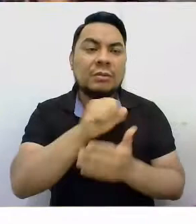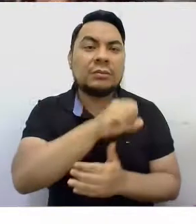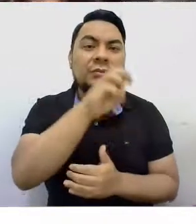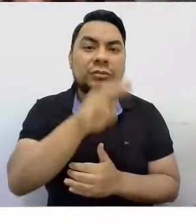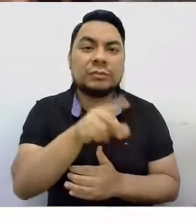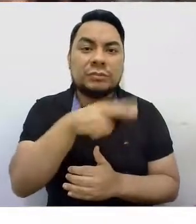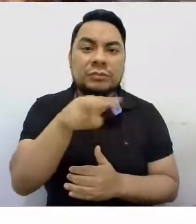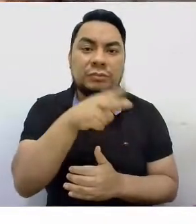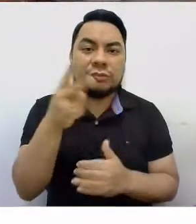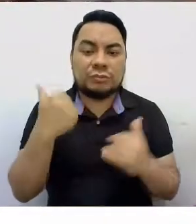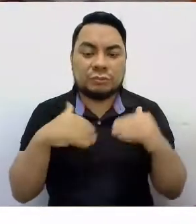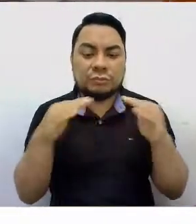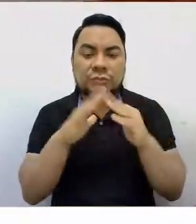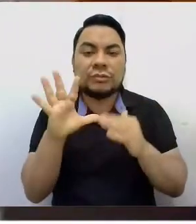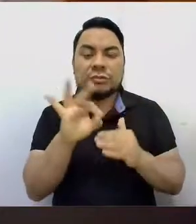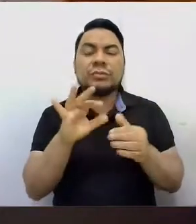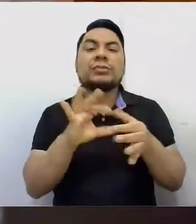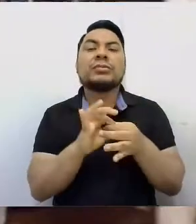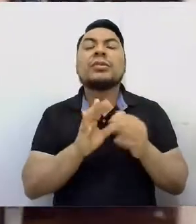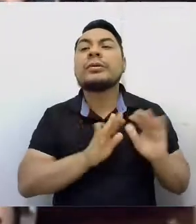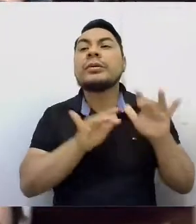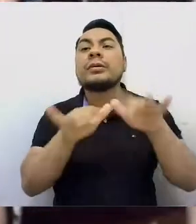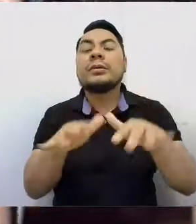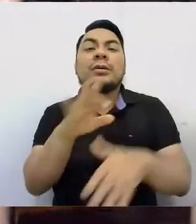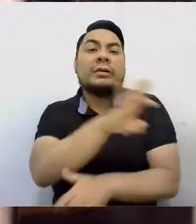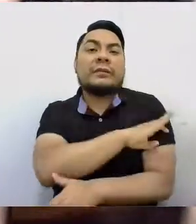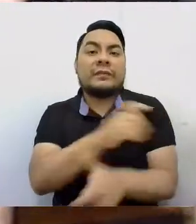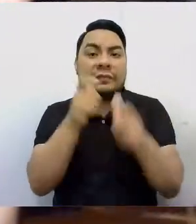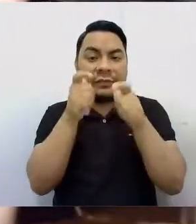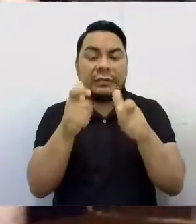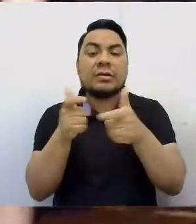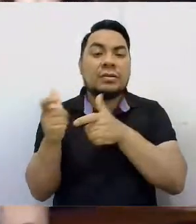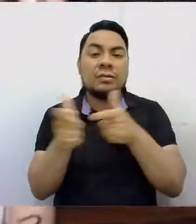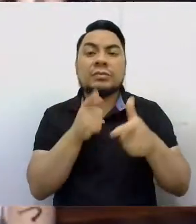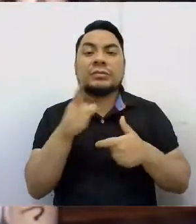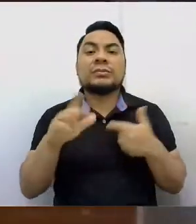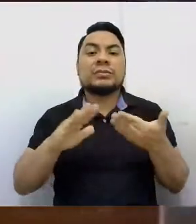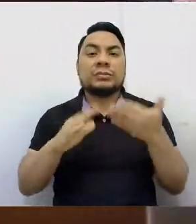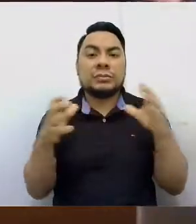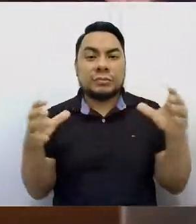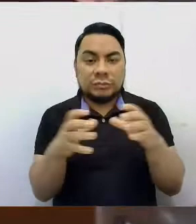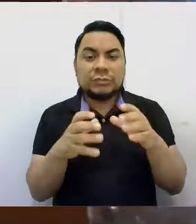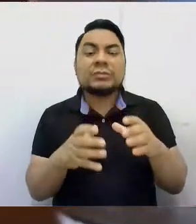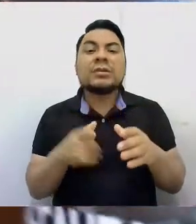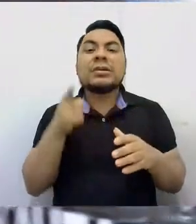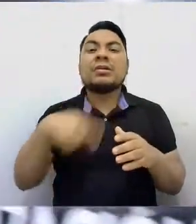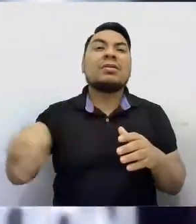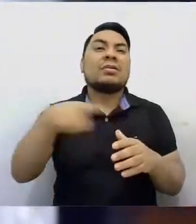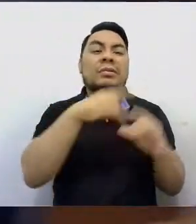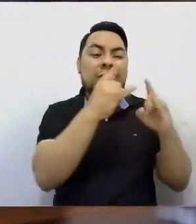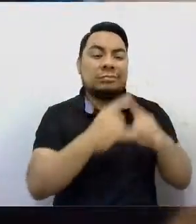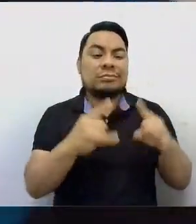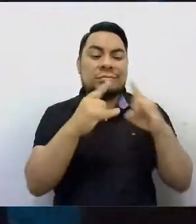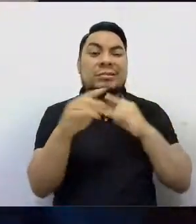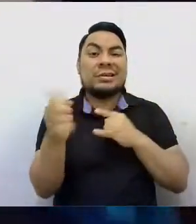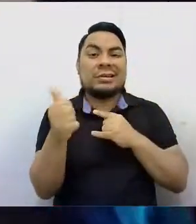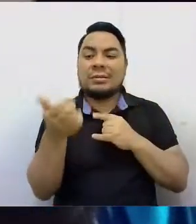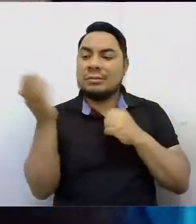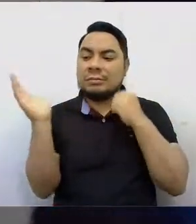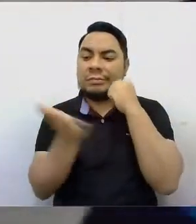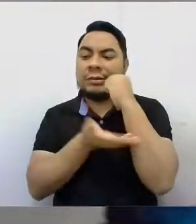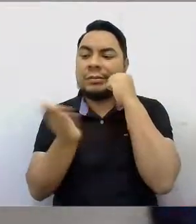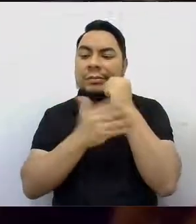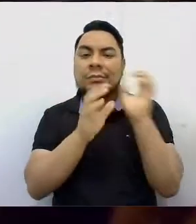los trabajadores de la Gerencia de Fiscalización y Control de la Comuna Edil retiraron 10 módulos de madera y fierro de vendedores